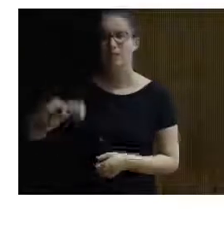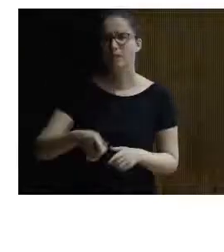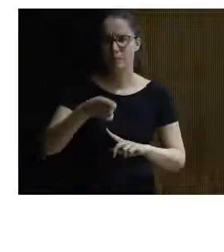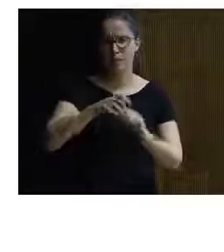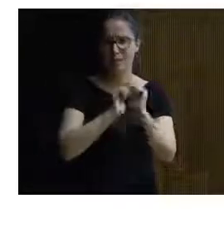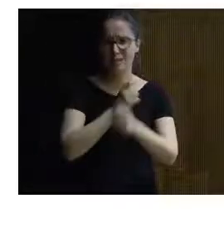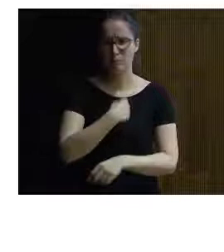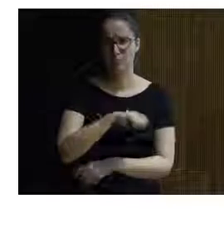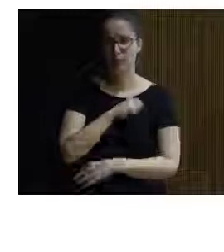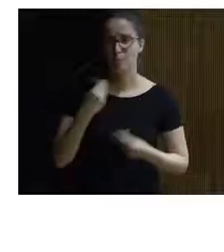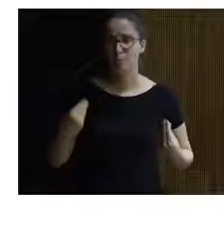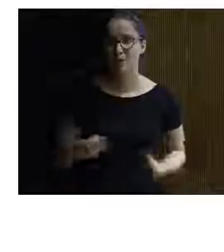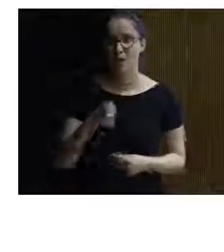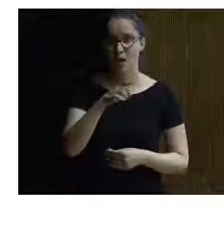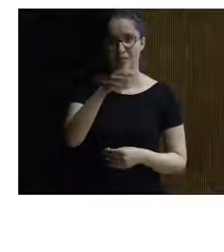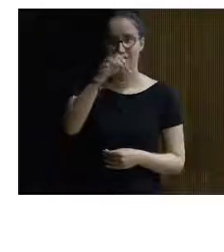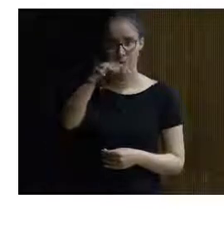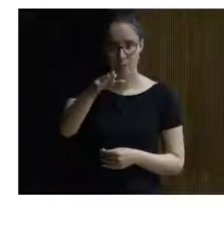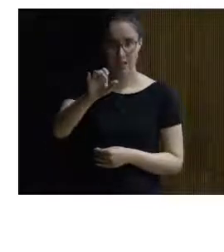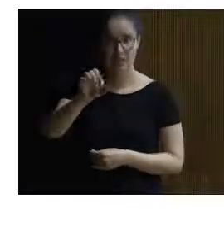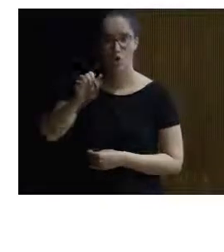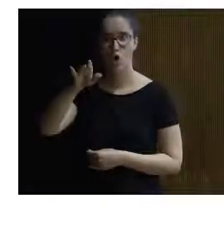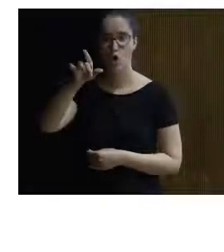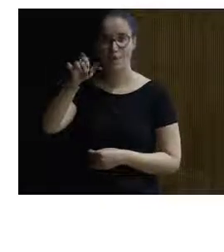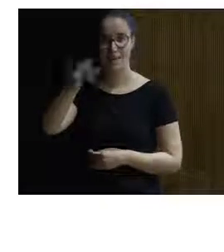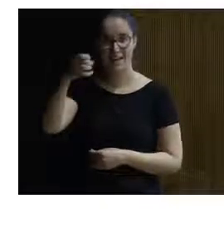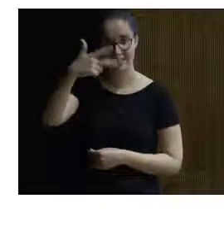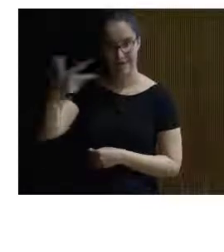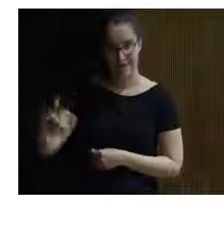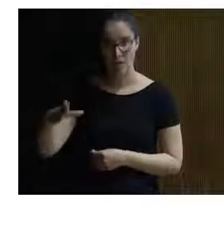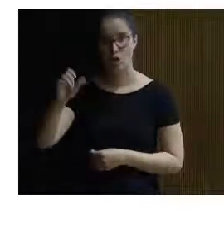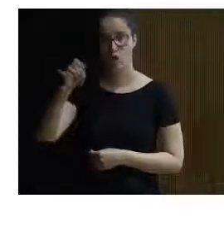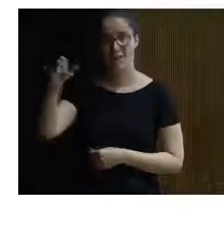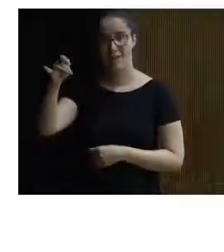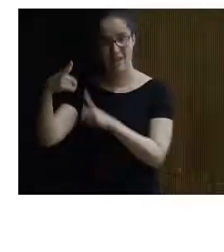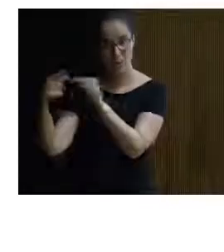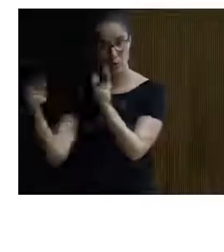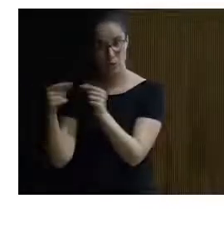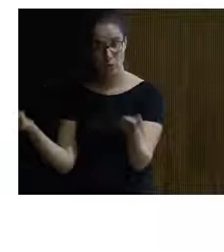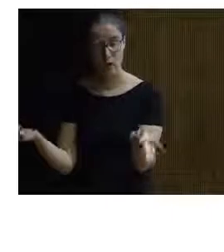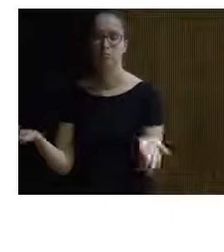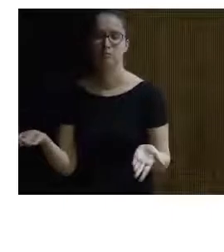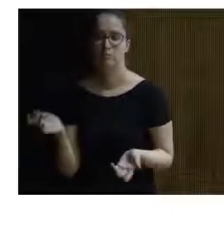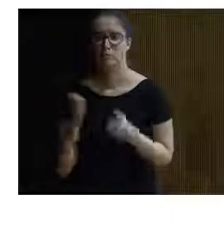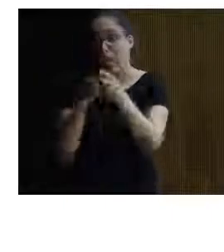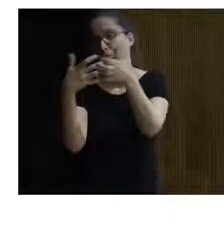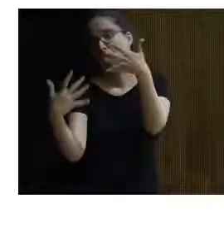españolas como pueden ser Altamira Cobalanas en Cantabria Cobaciella en Asturias y un larguísimo